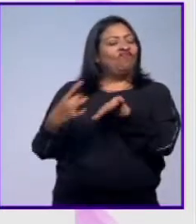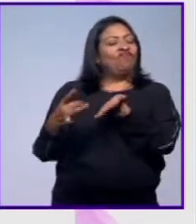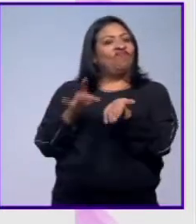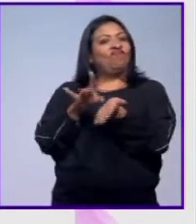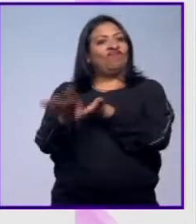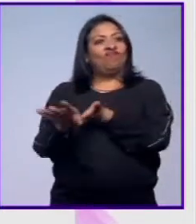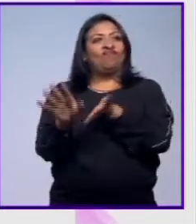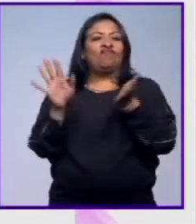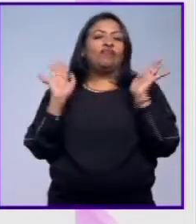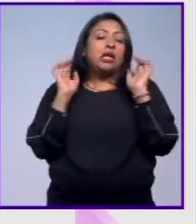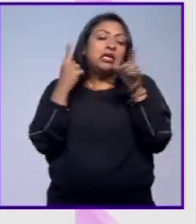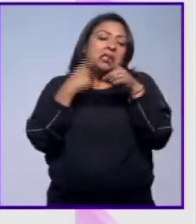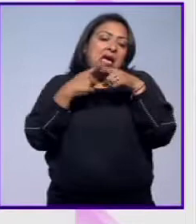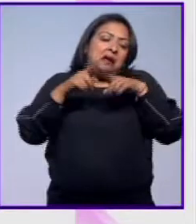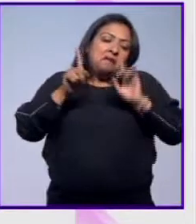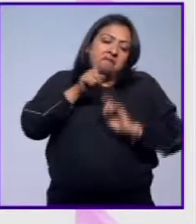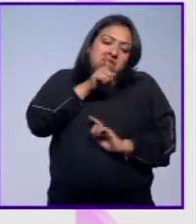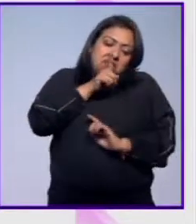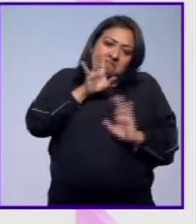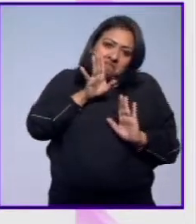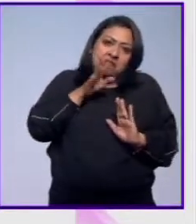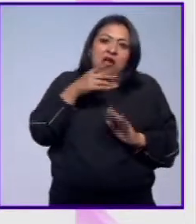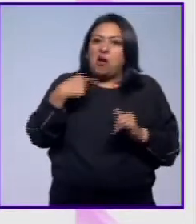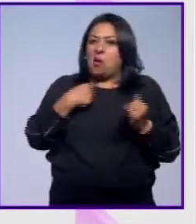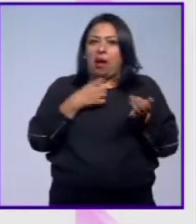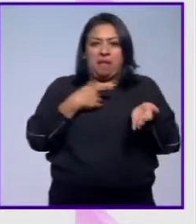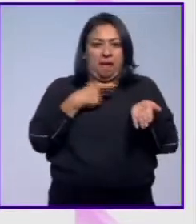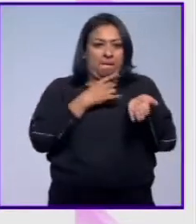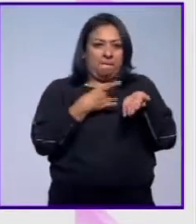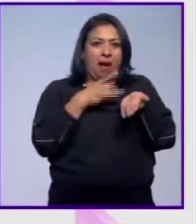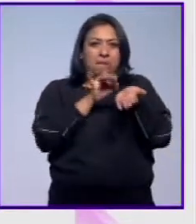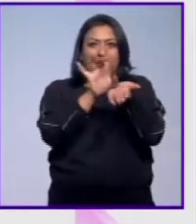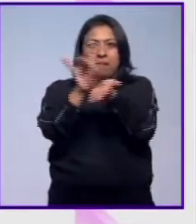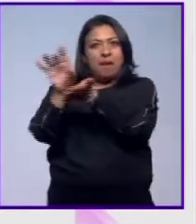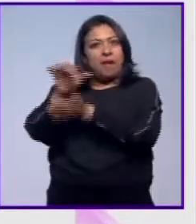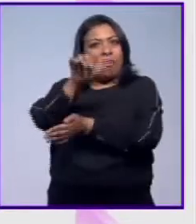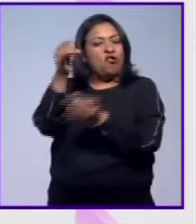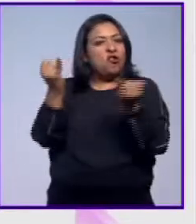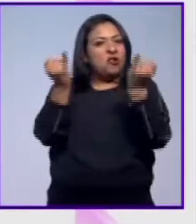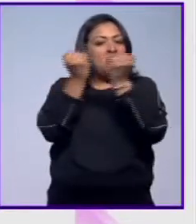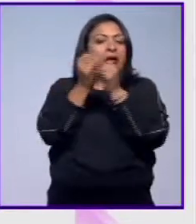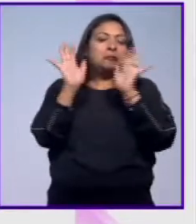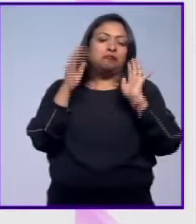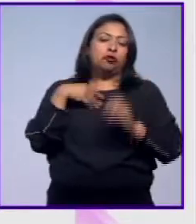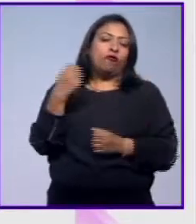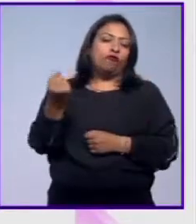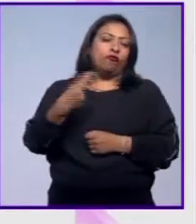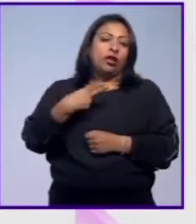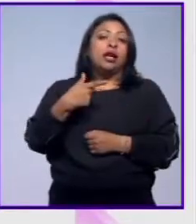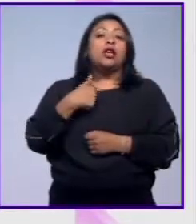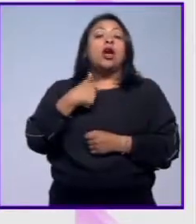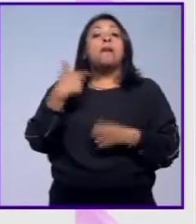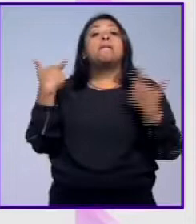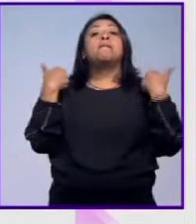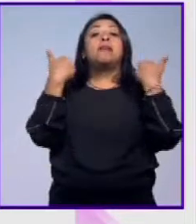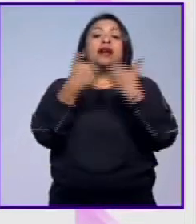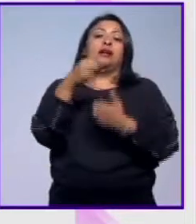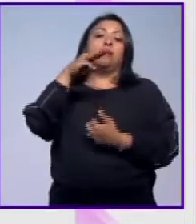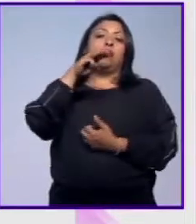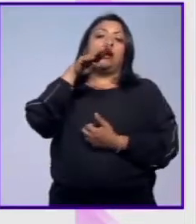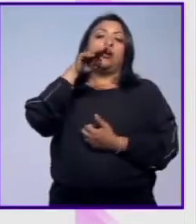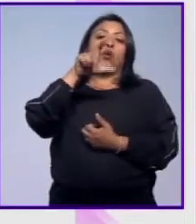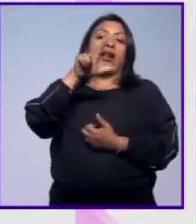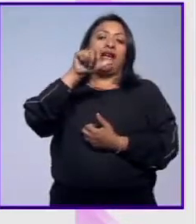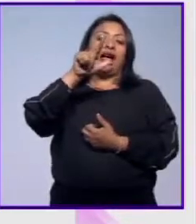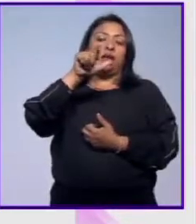No digamos quién es, pero me corrió como a otros. Entonces, por suerte, yo tenía de maestro a Manuel Álvarez